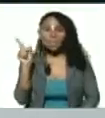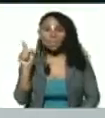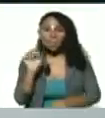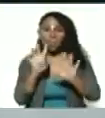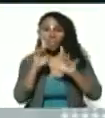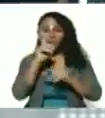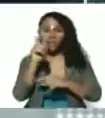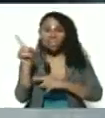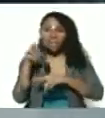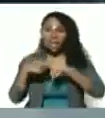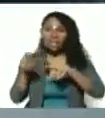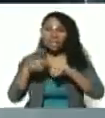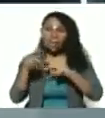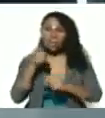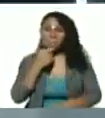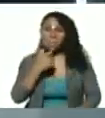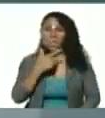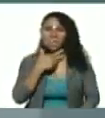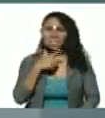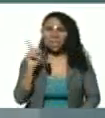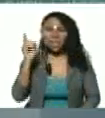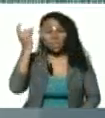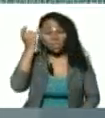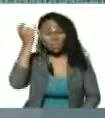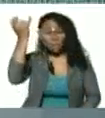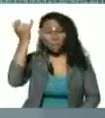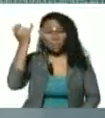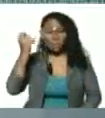años. ¿Qué niño tan bello? ¿Qué niño tan genio?